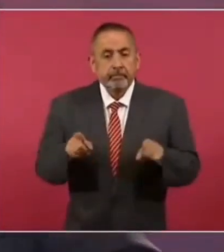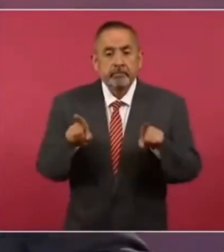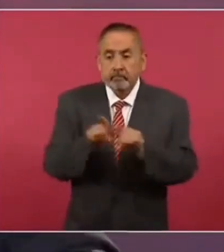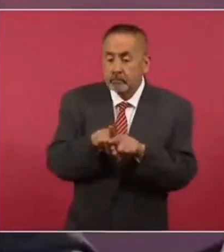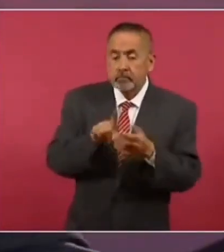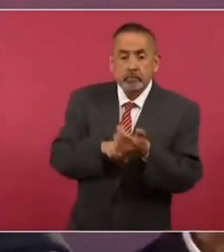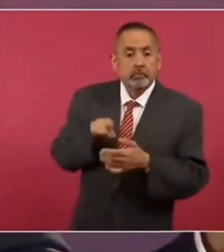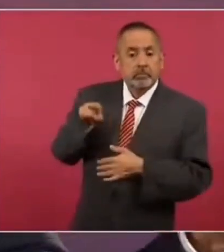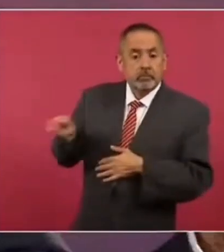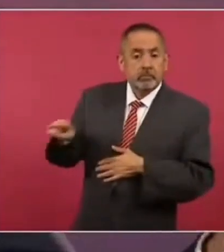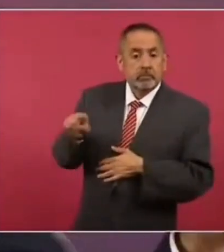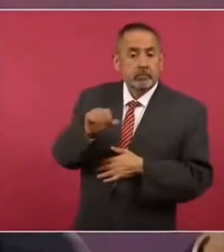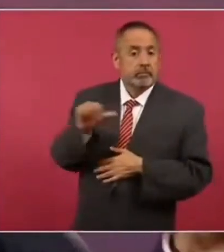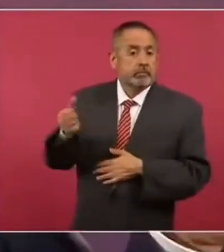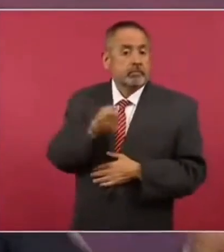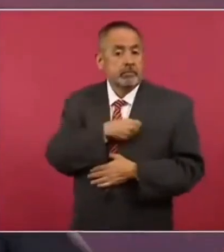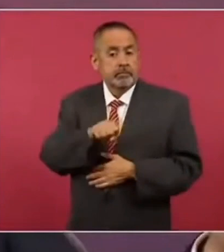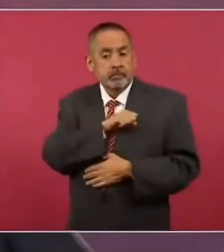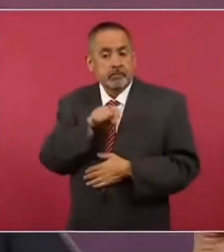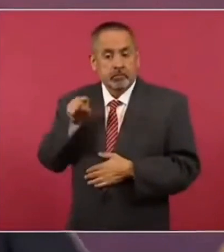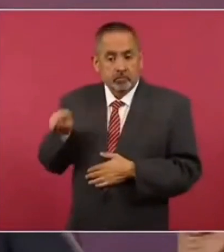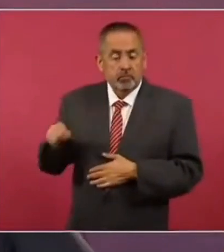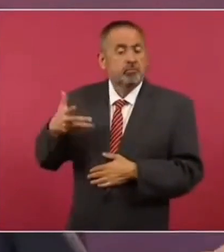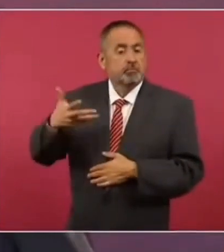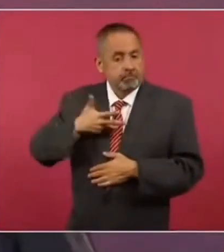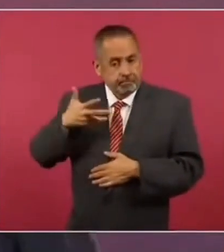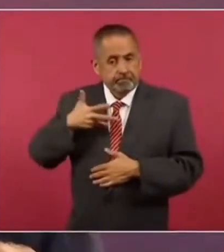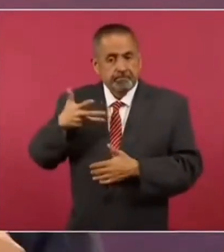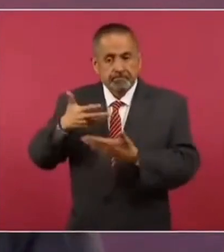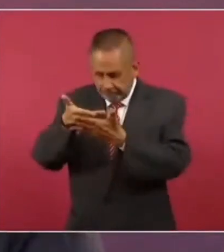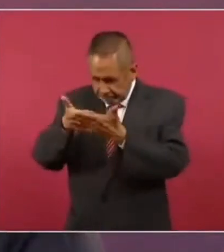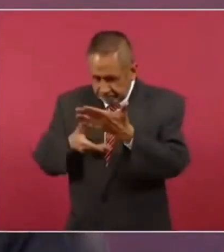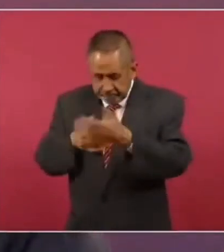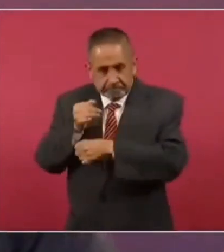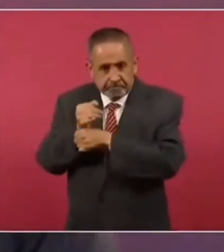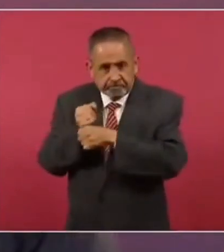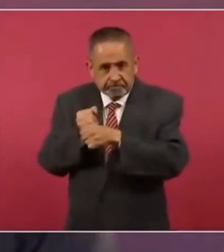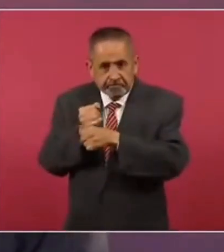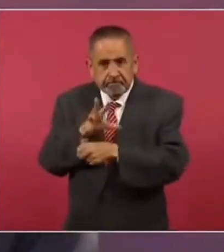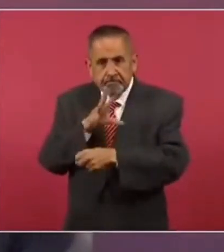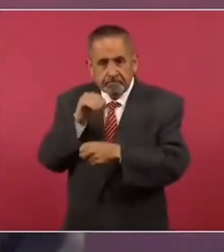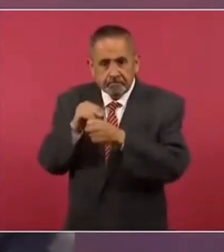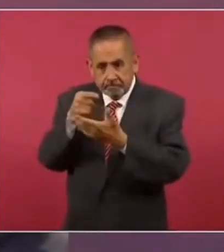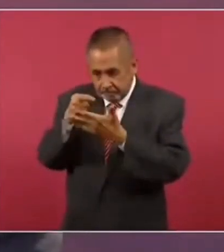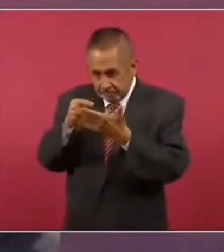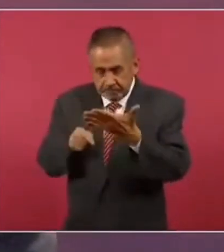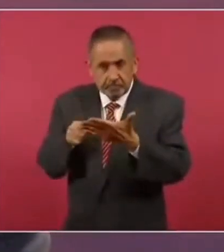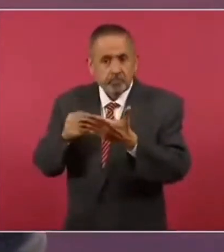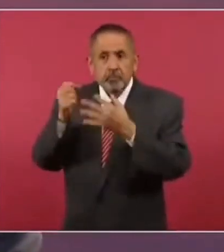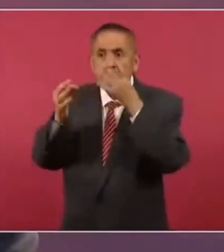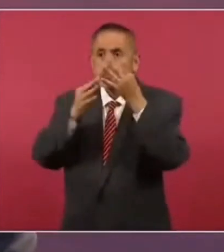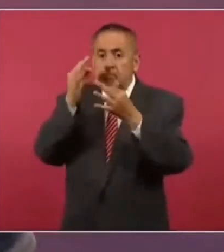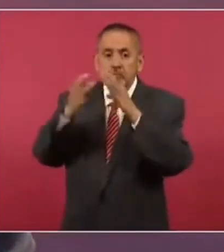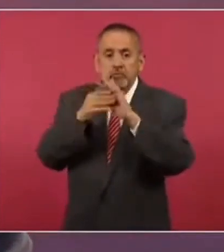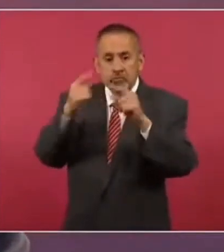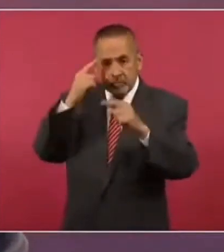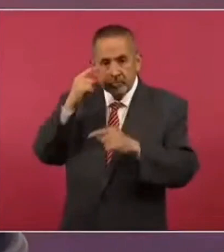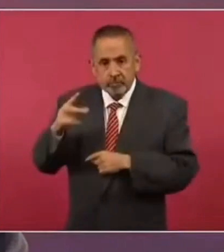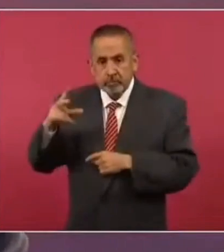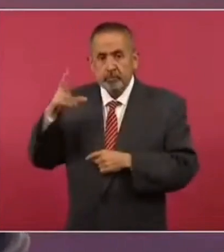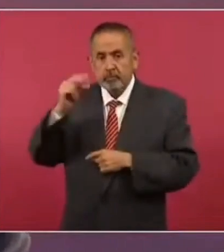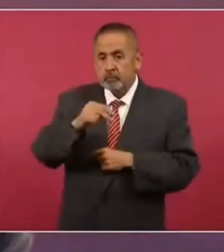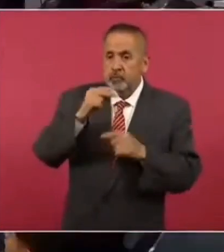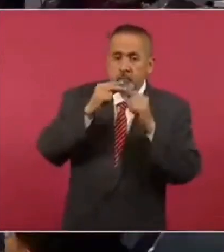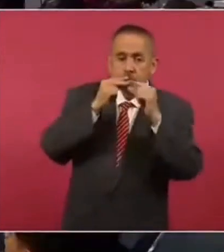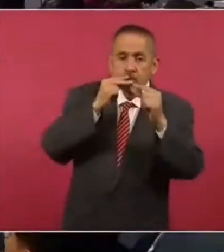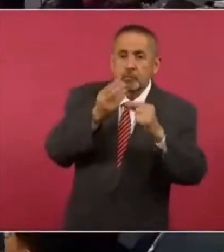Salud tenía una campaña en contra de